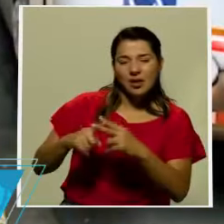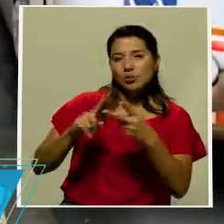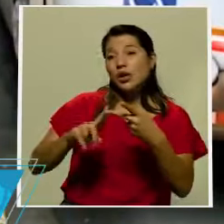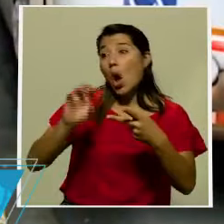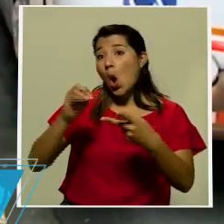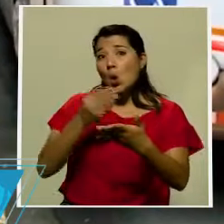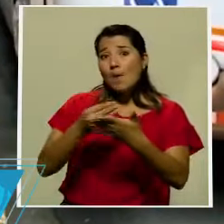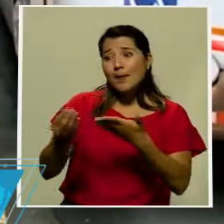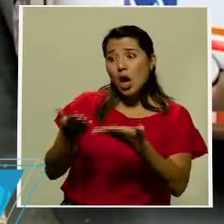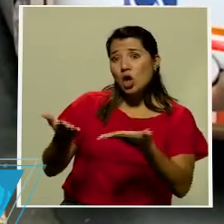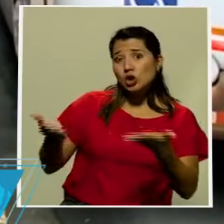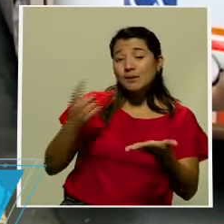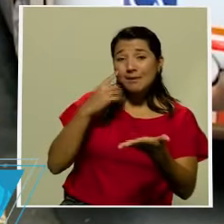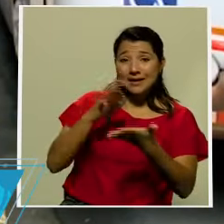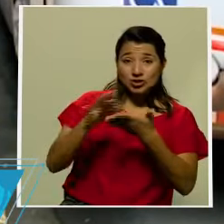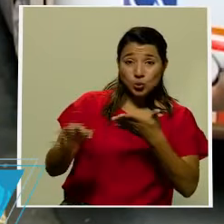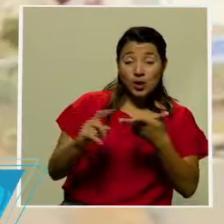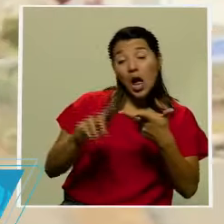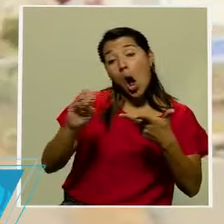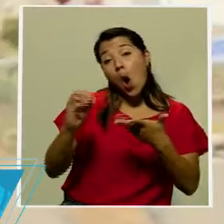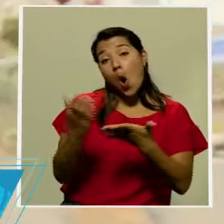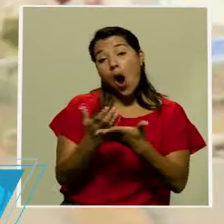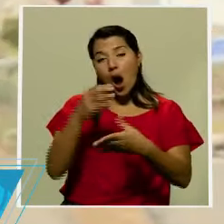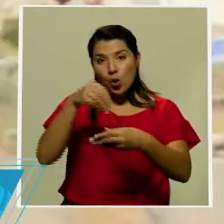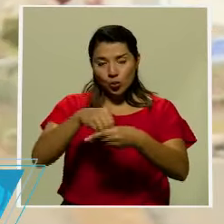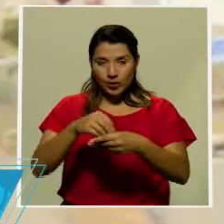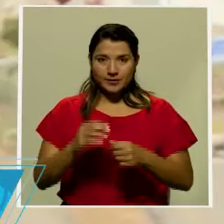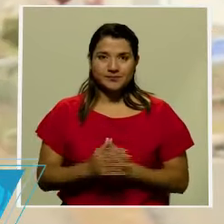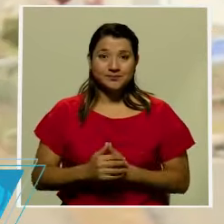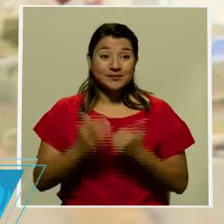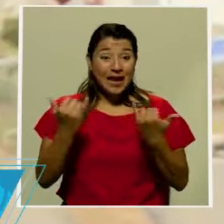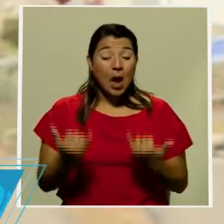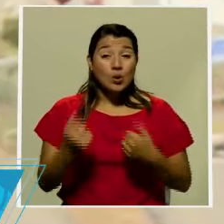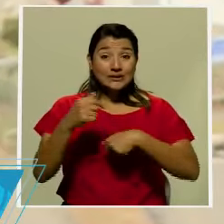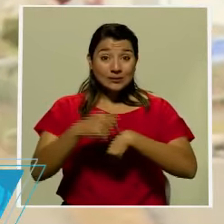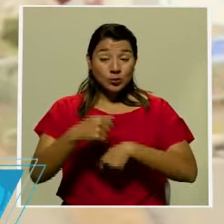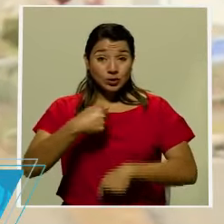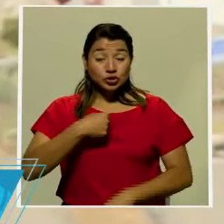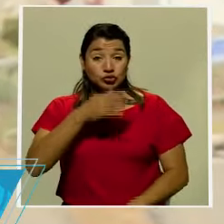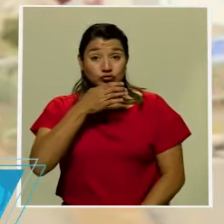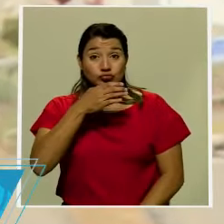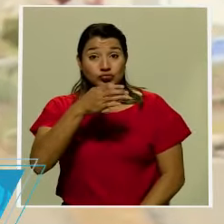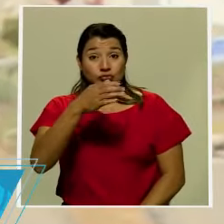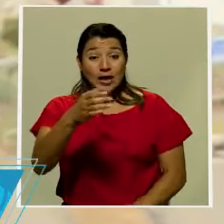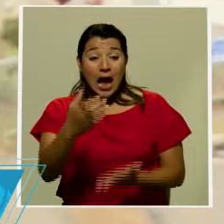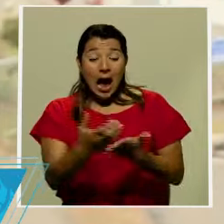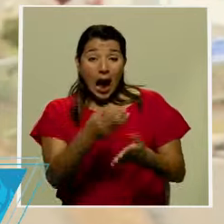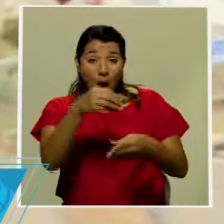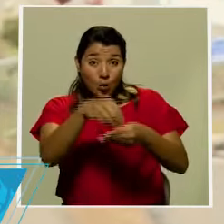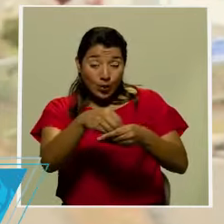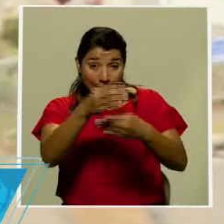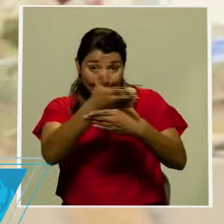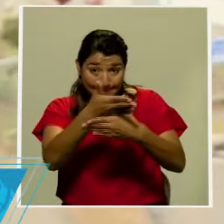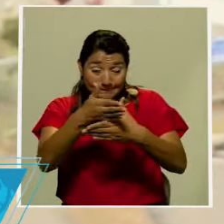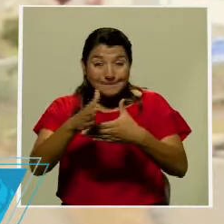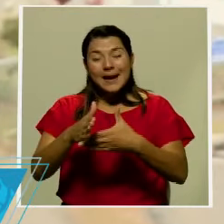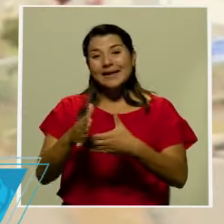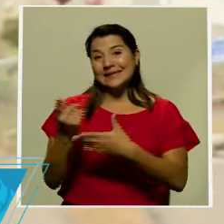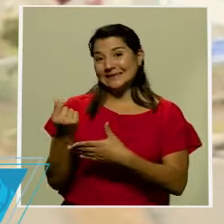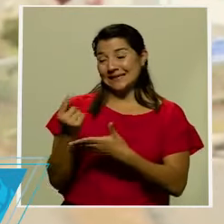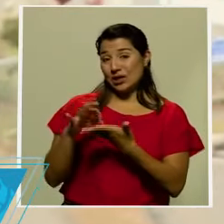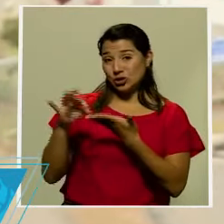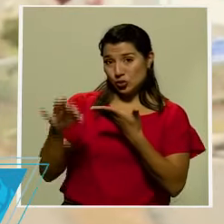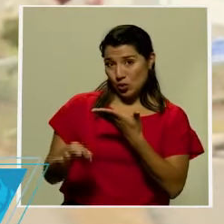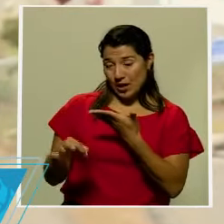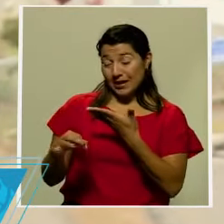útiles escolares o bien ahorrar. Pero en este momento es irrecomendable ahorrar una parte de ese salario escolar.